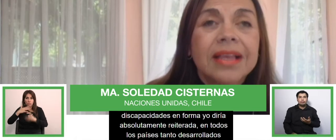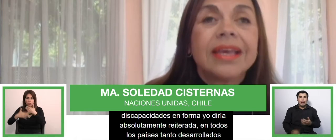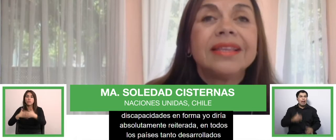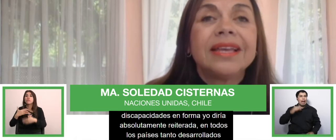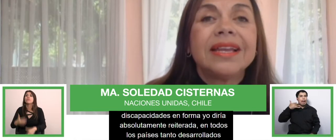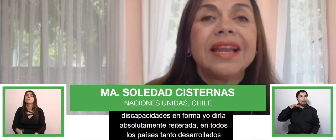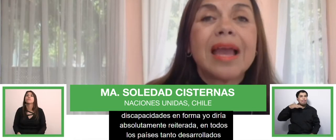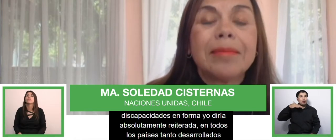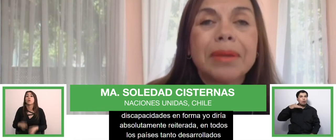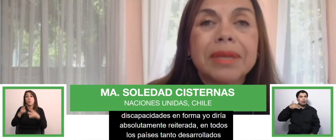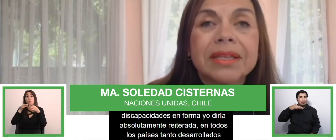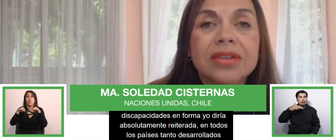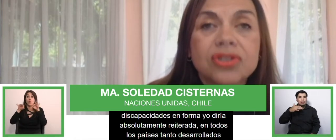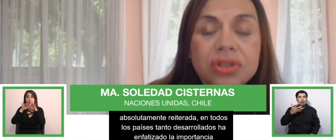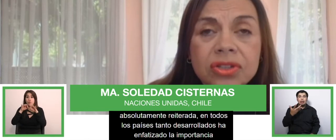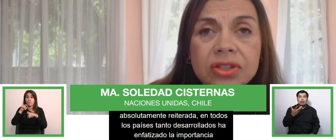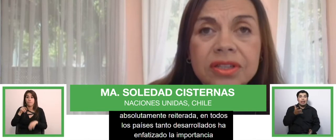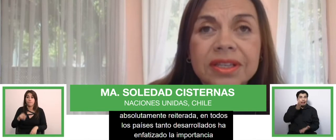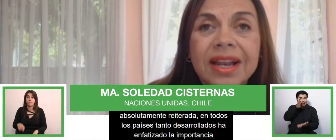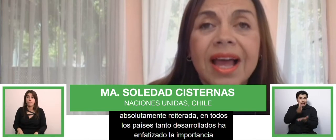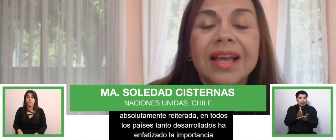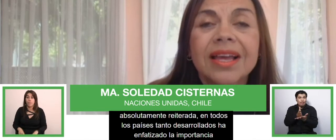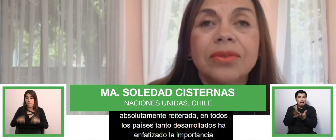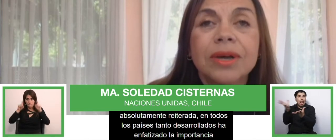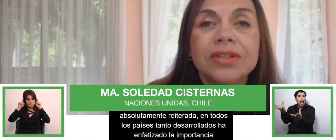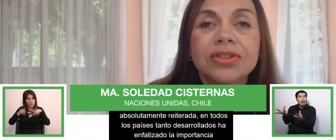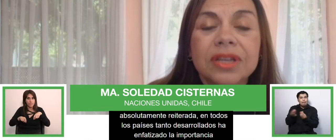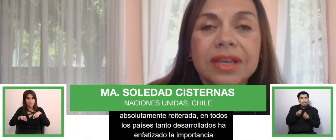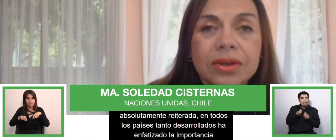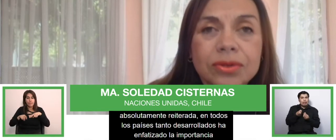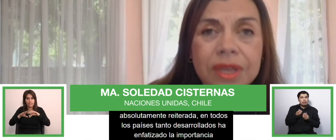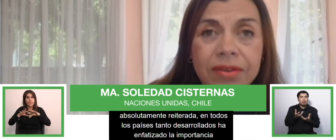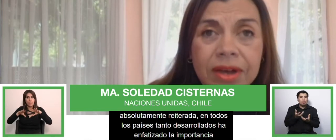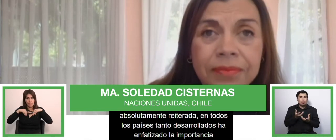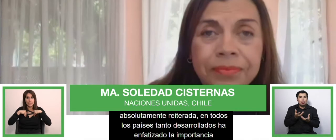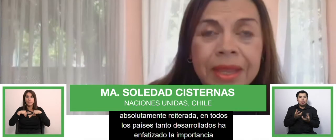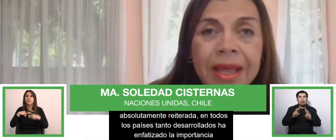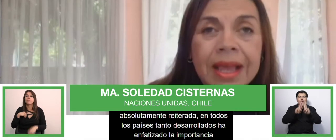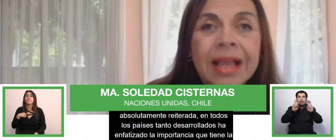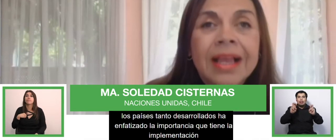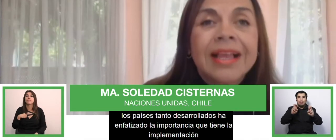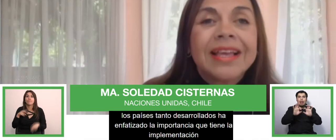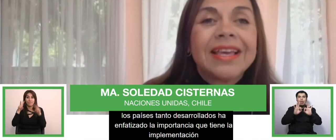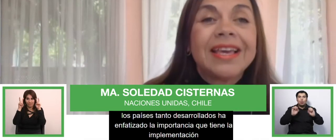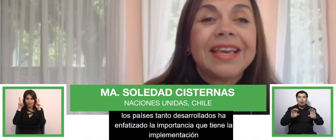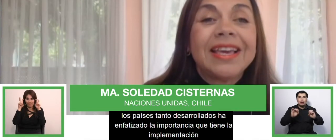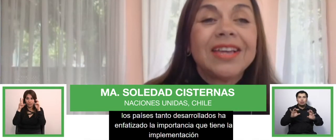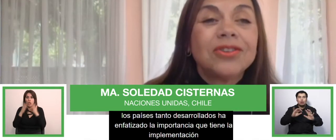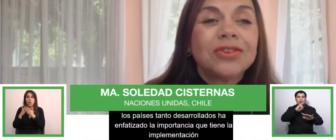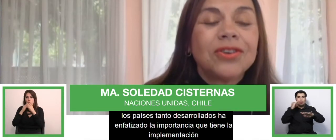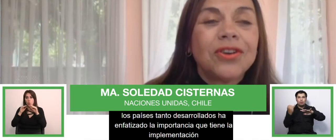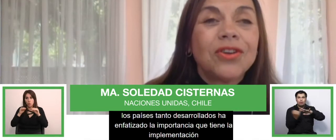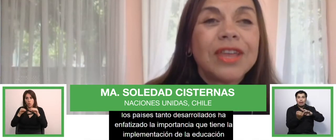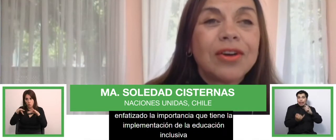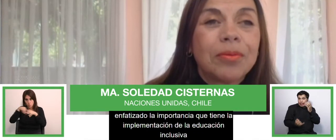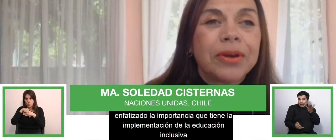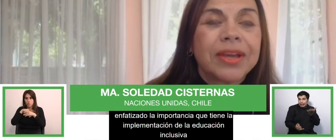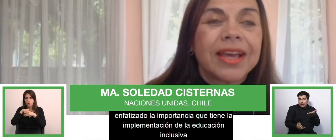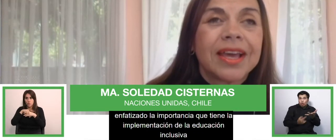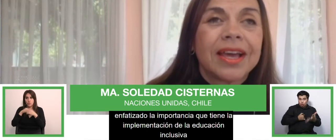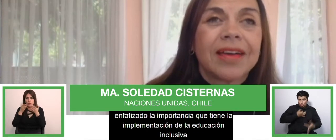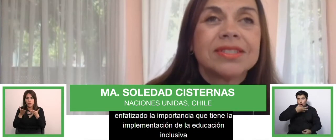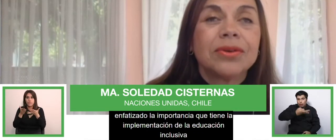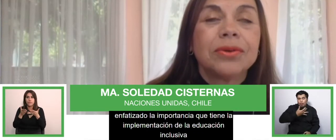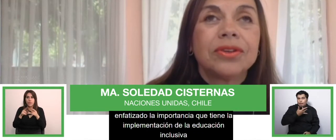que tiene la implementación de la educación inclusiva. Y esto lo digo